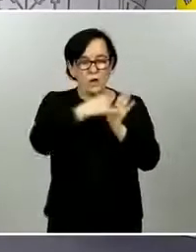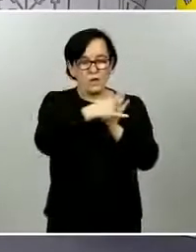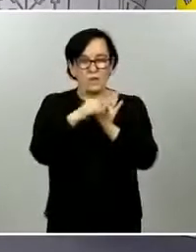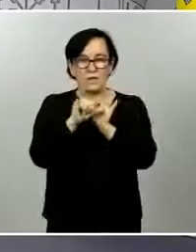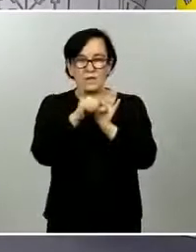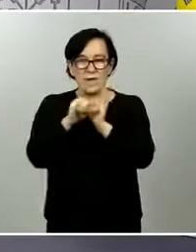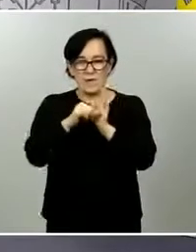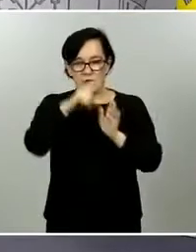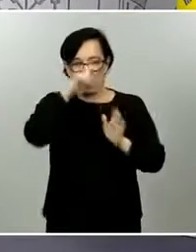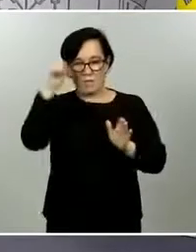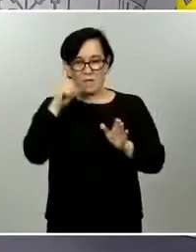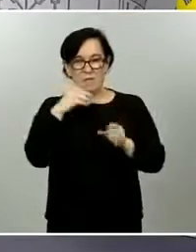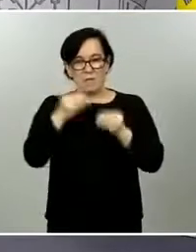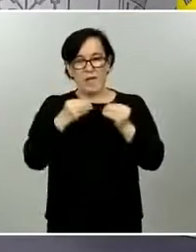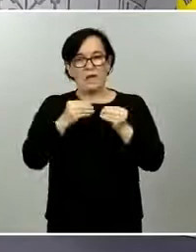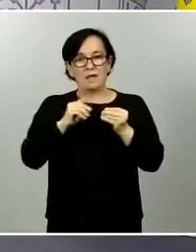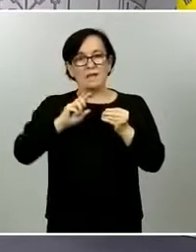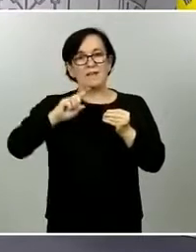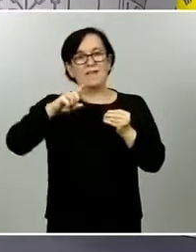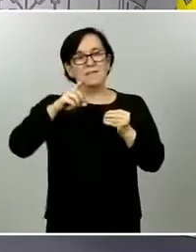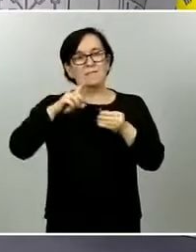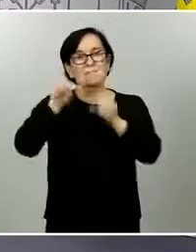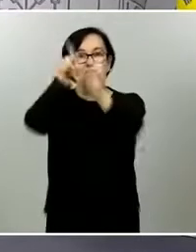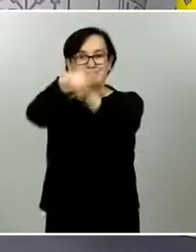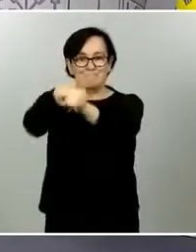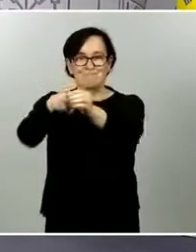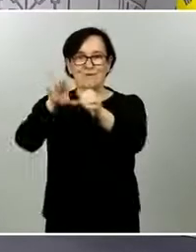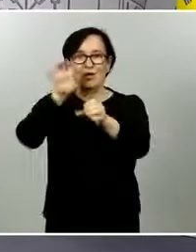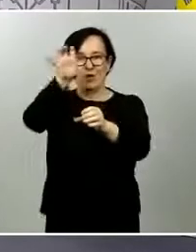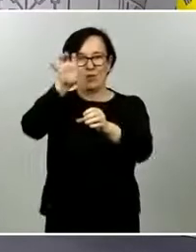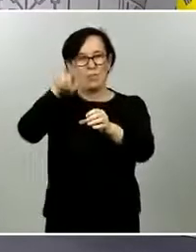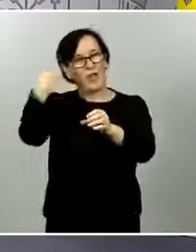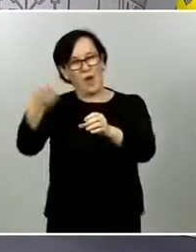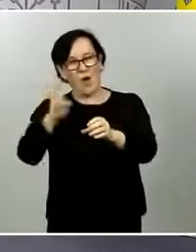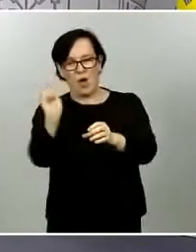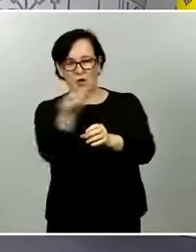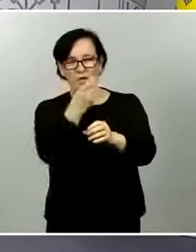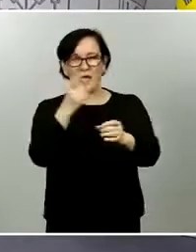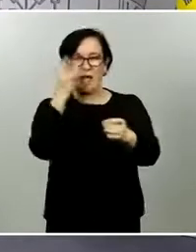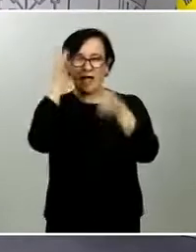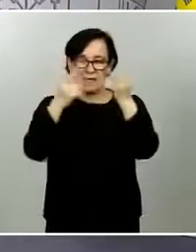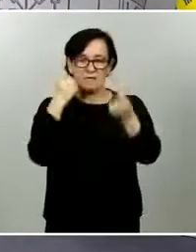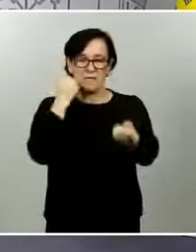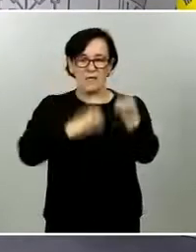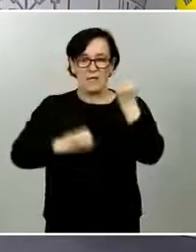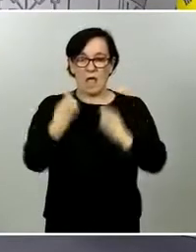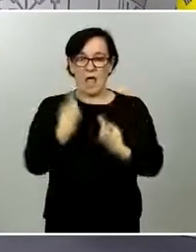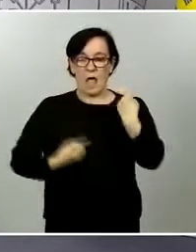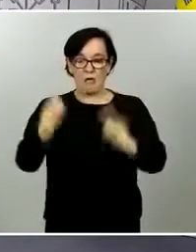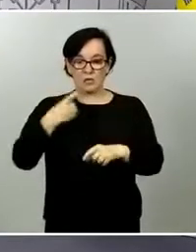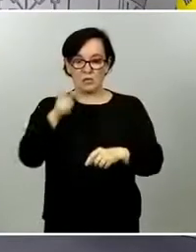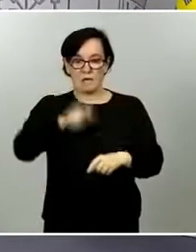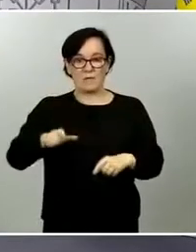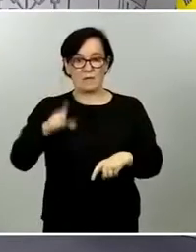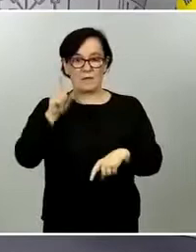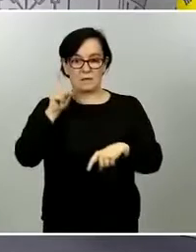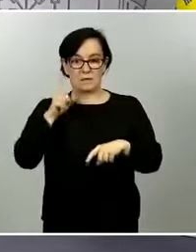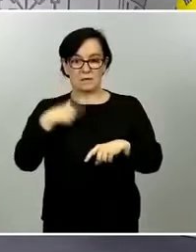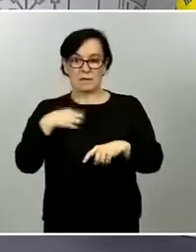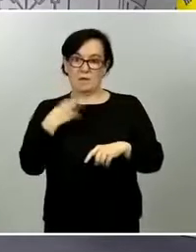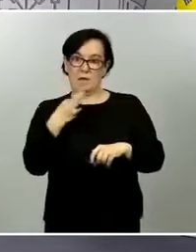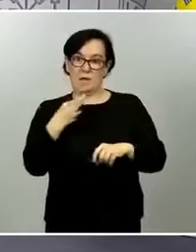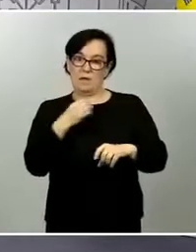se ha diseñado un protocolo de actuación para ello los pueblos los pueblos cercanos a Madrid pero que